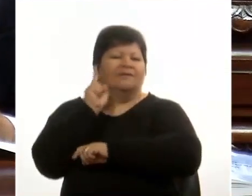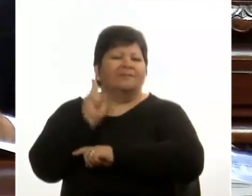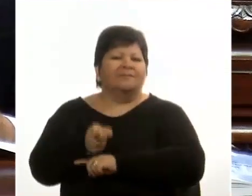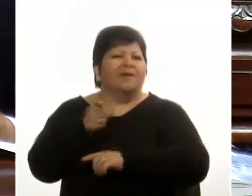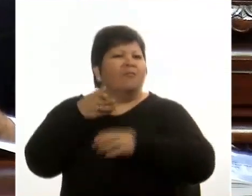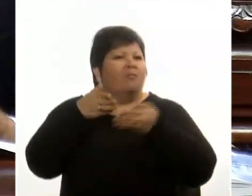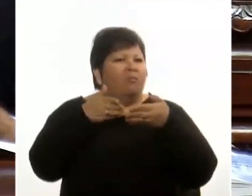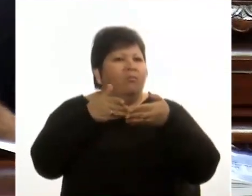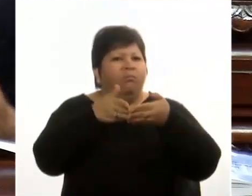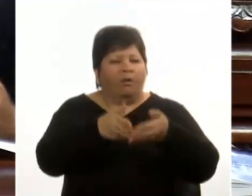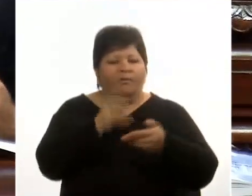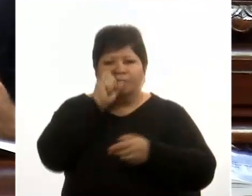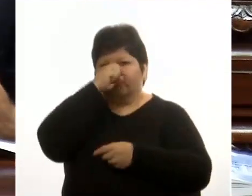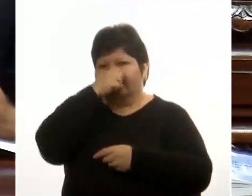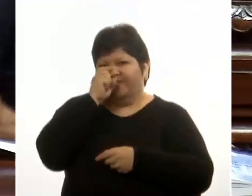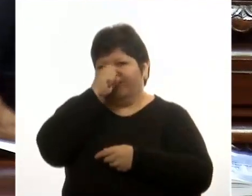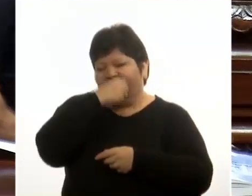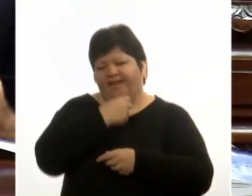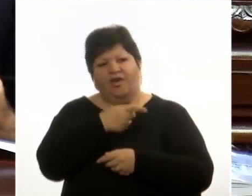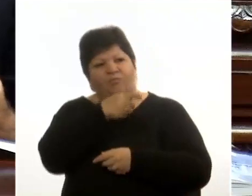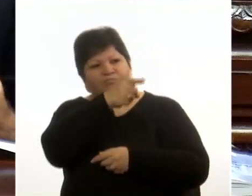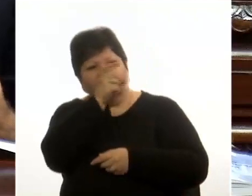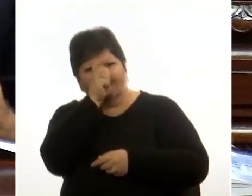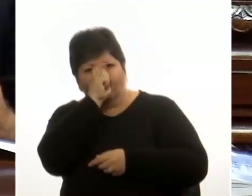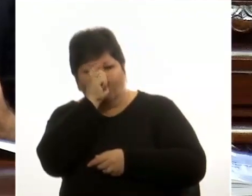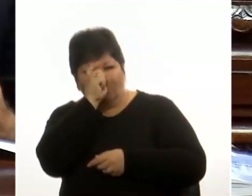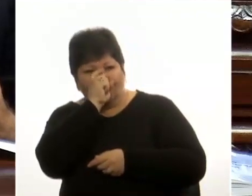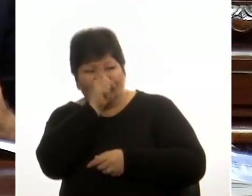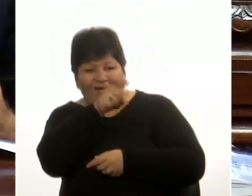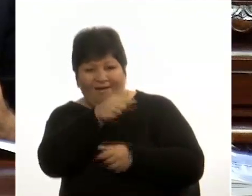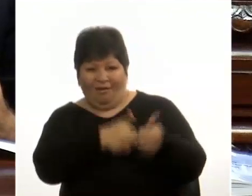Montevideo frente a nuestro competidor en Buenos Aires.